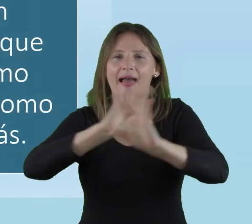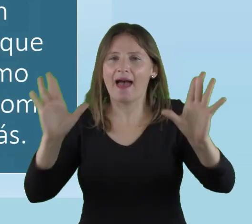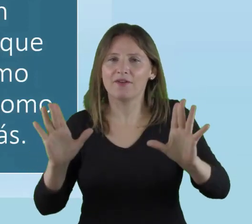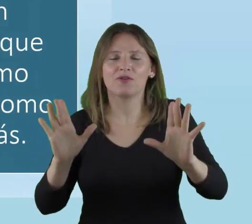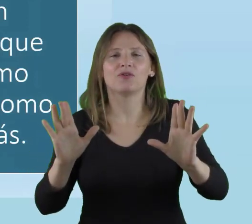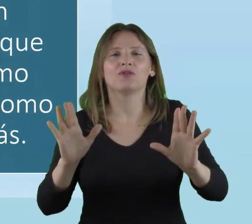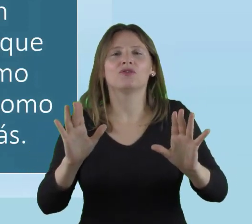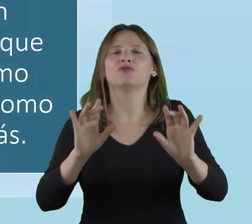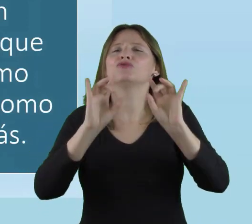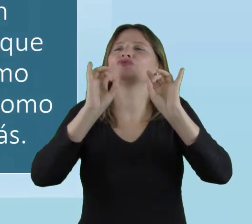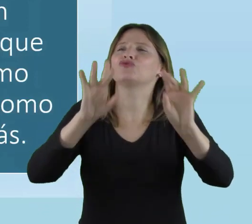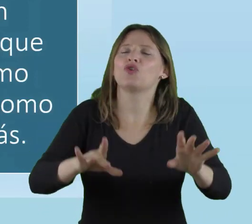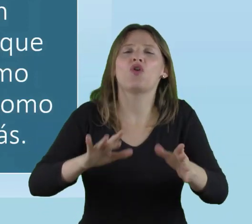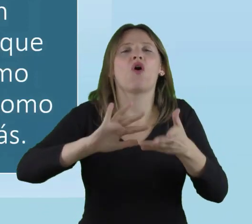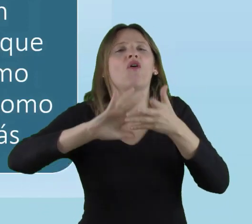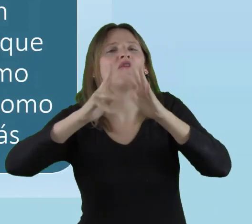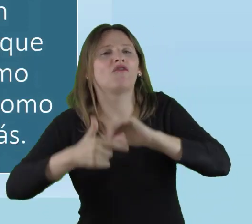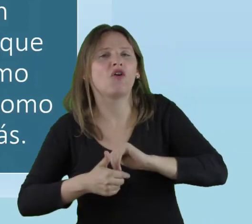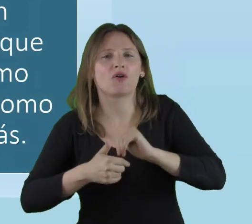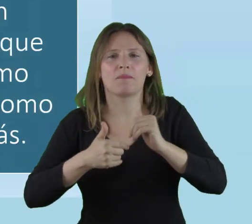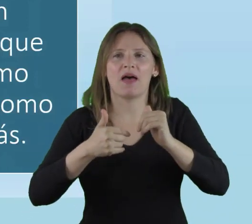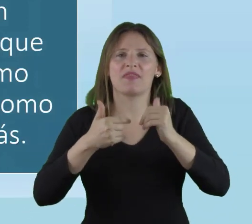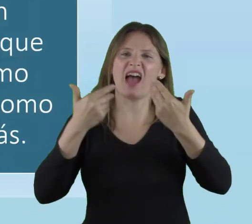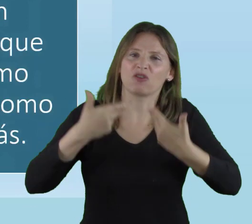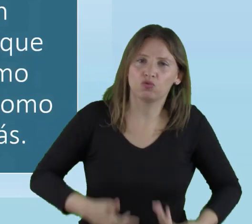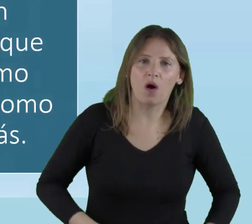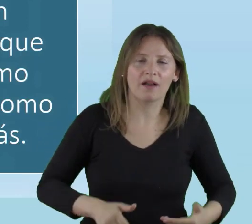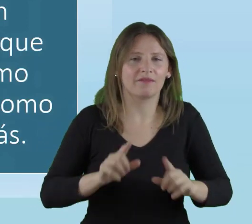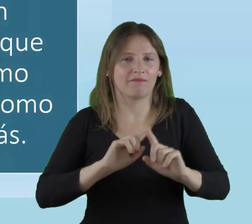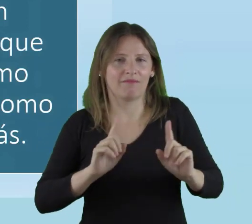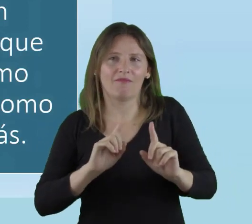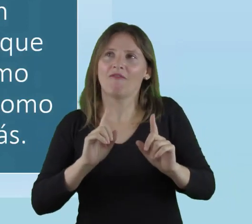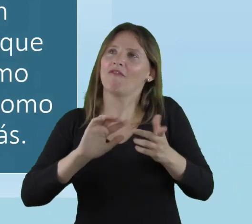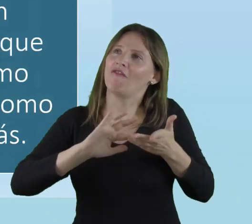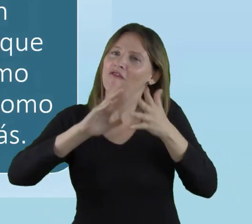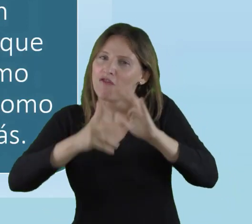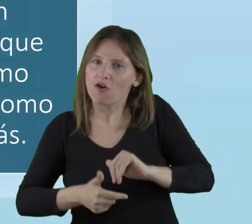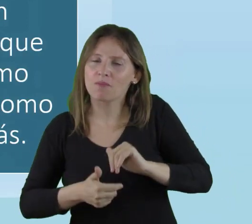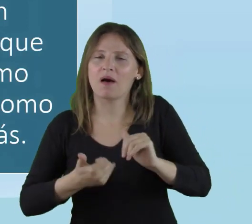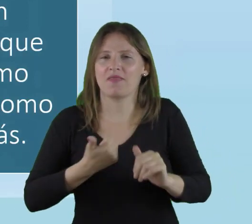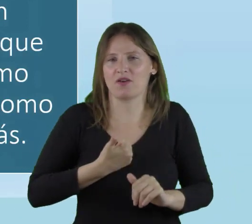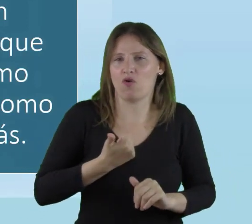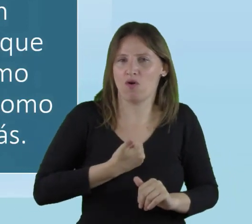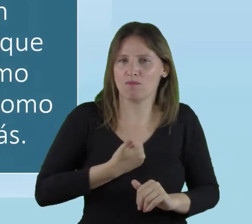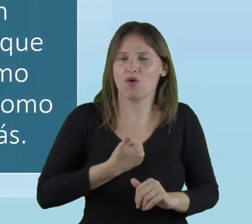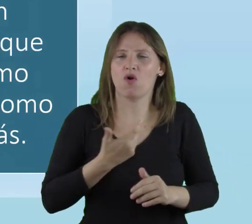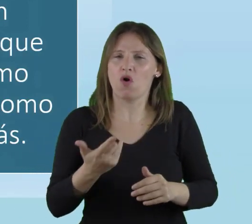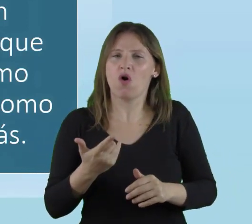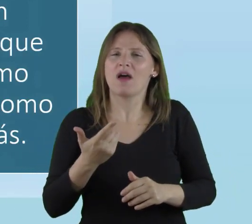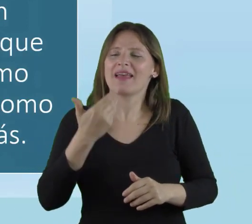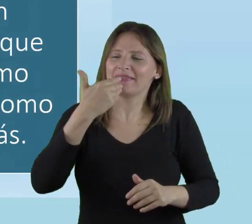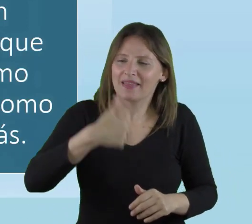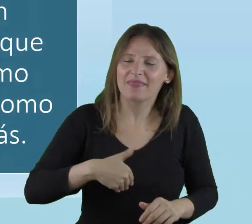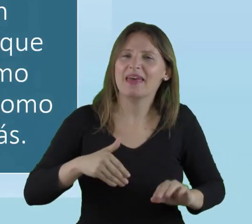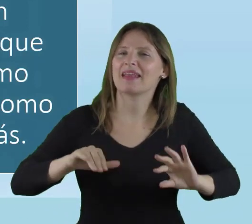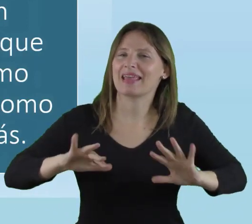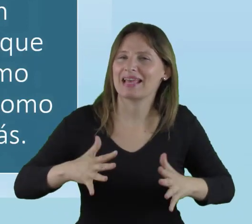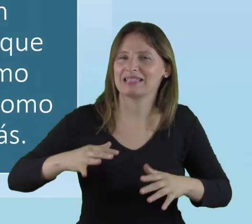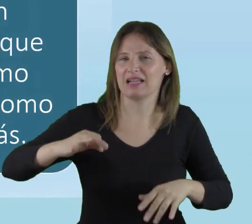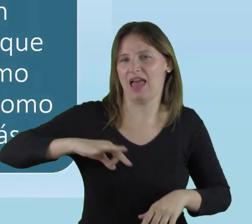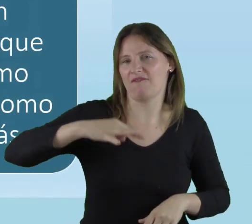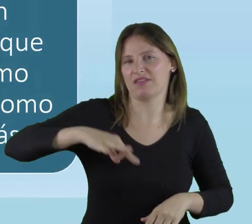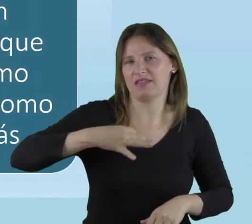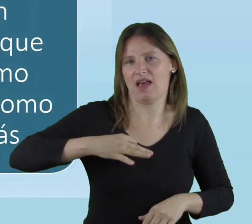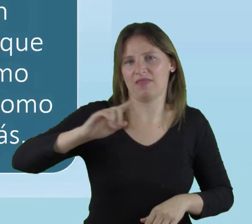que no solo es una forma de cómo actuar, sino es una forma de cómo concebir